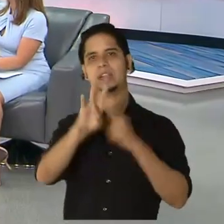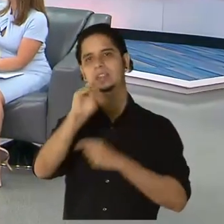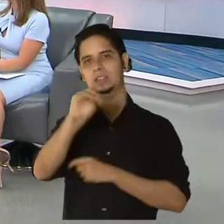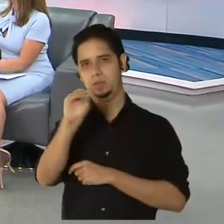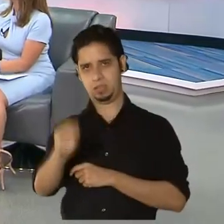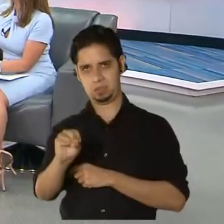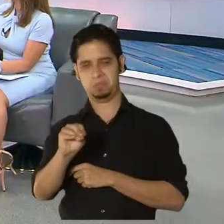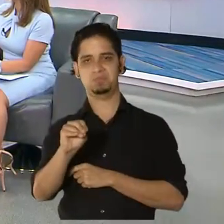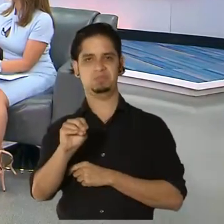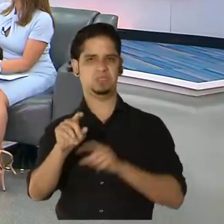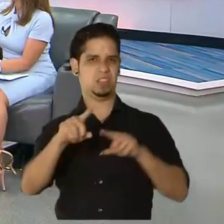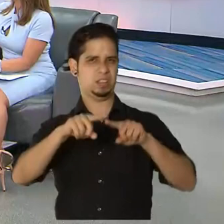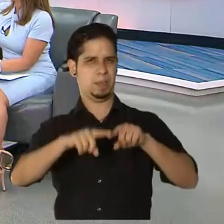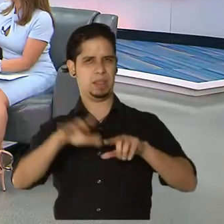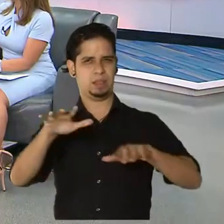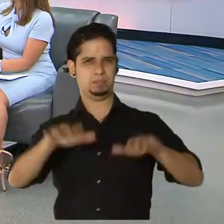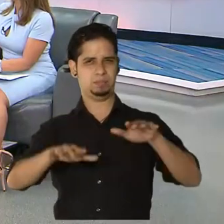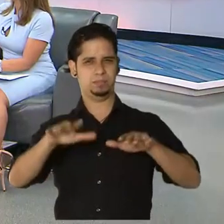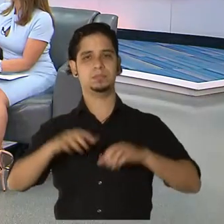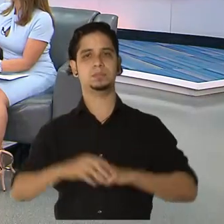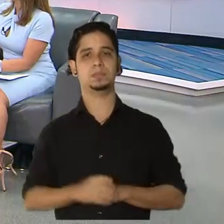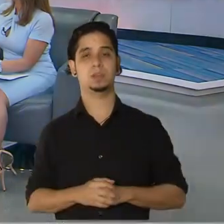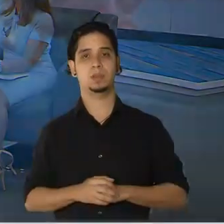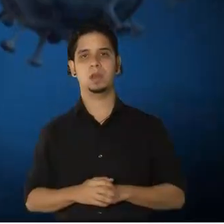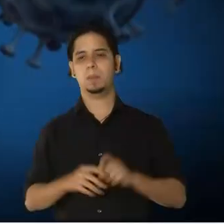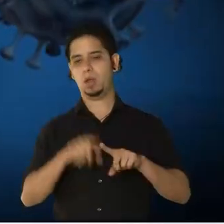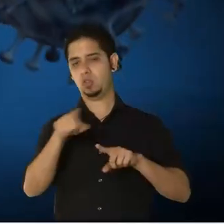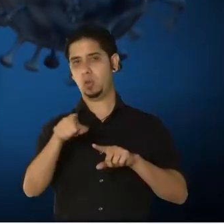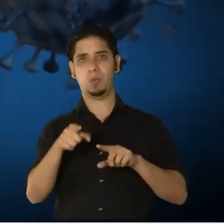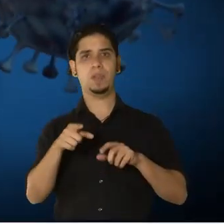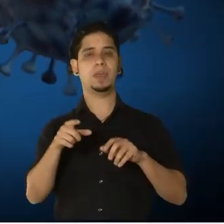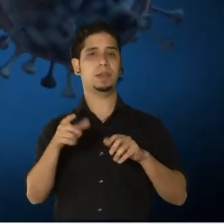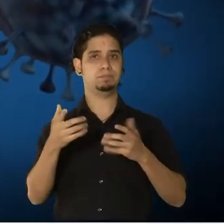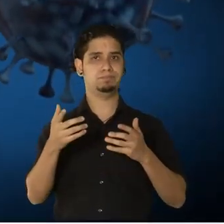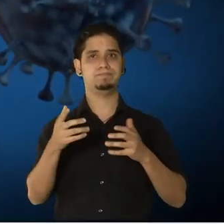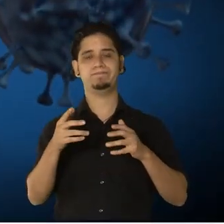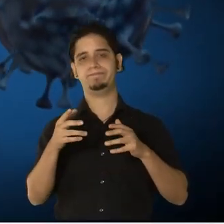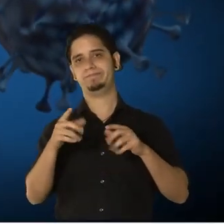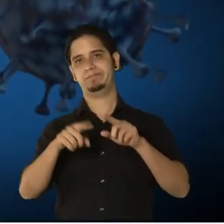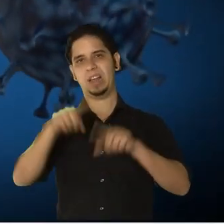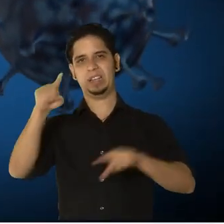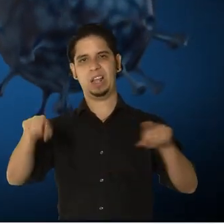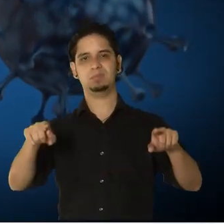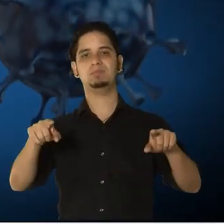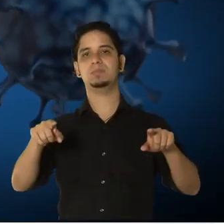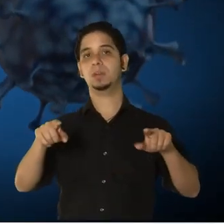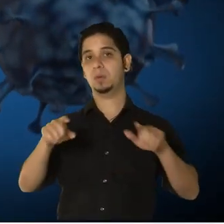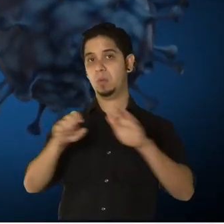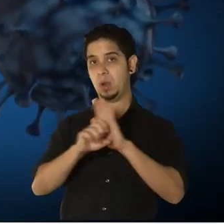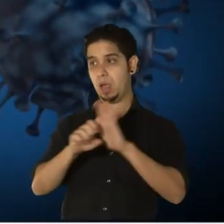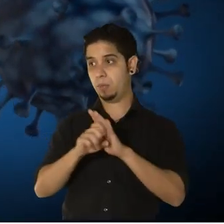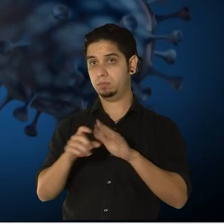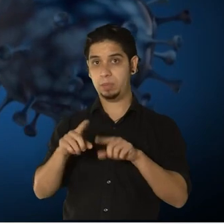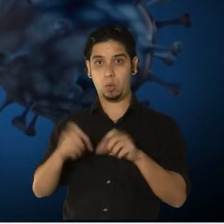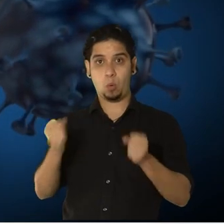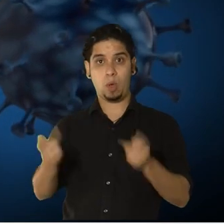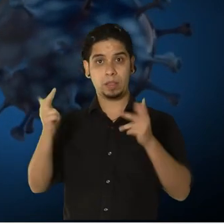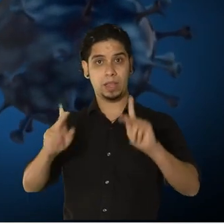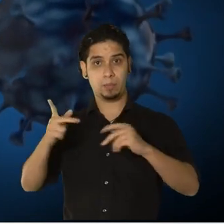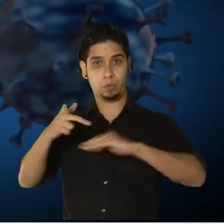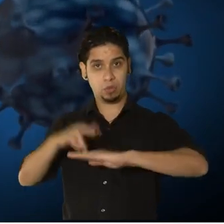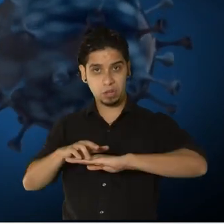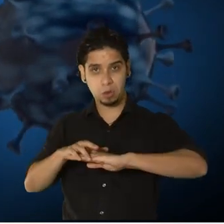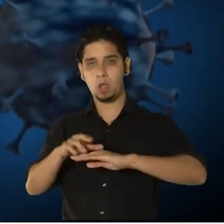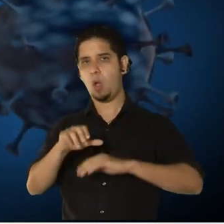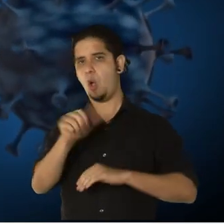publicaciones científicas, pero sabemos que eso puede variar por determinantes de la población, entre ellos densidad poblacional. Y